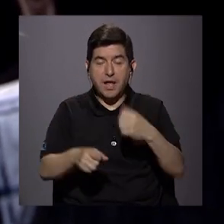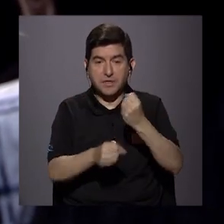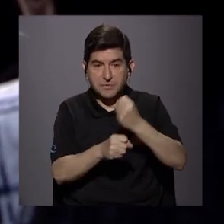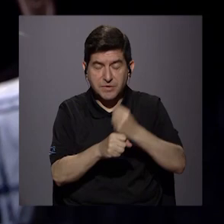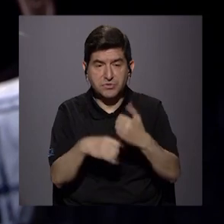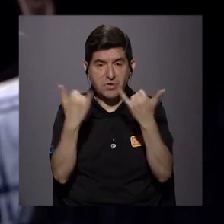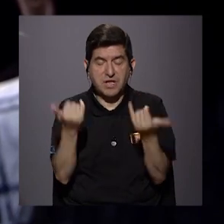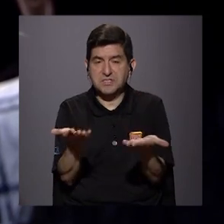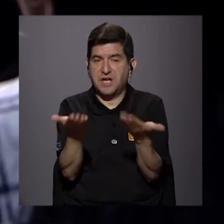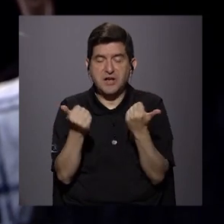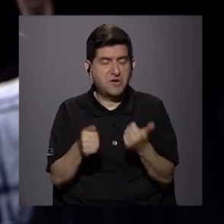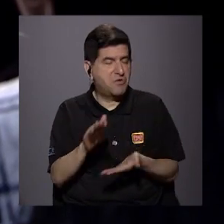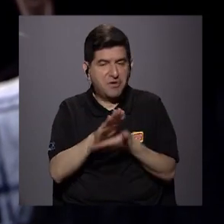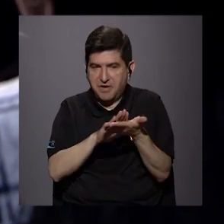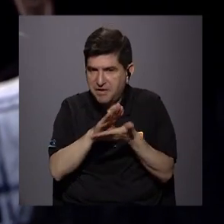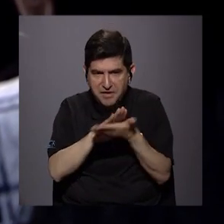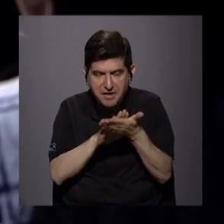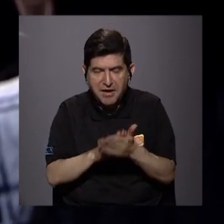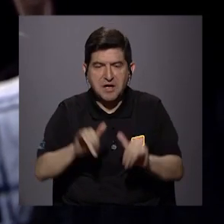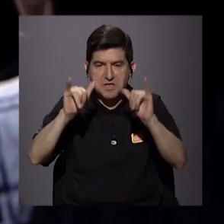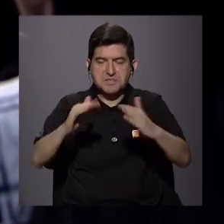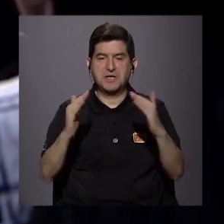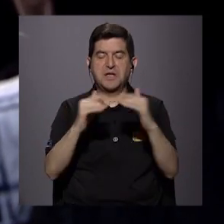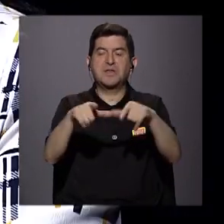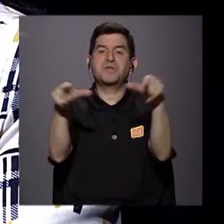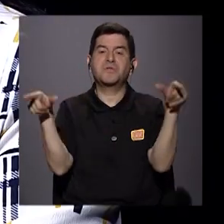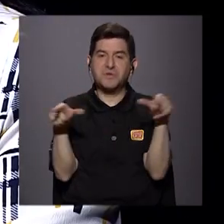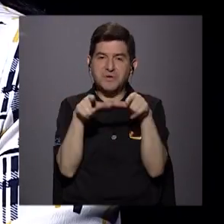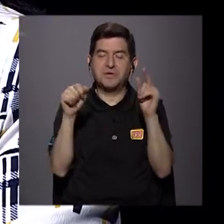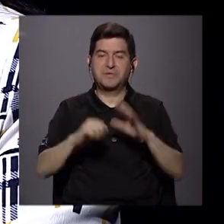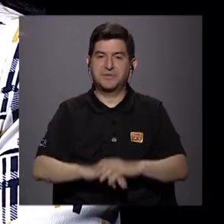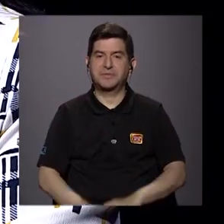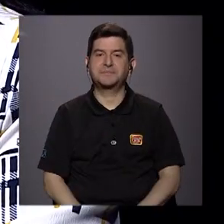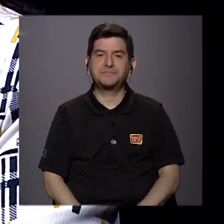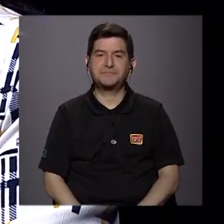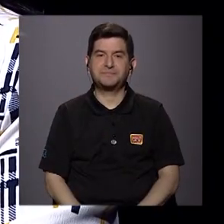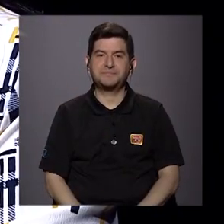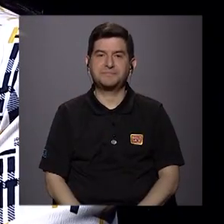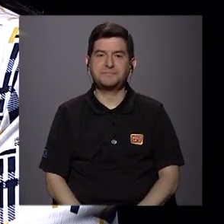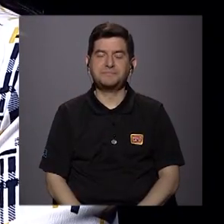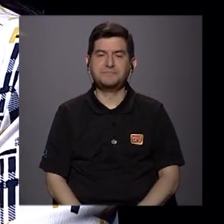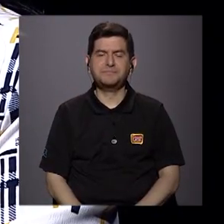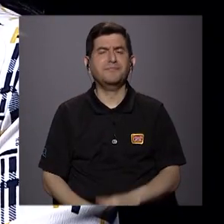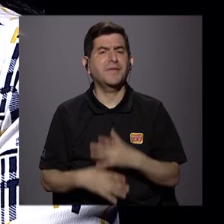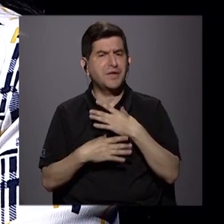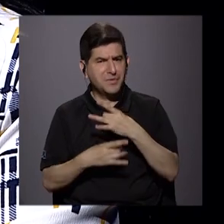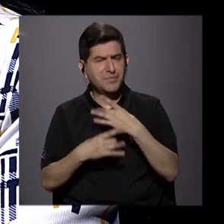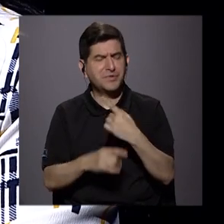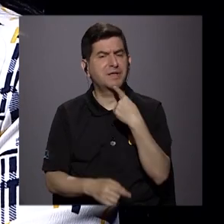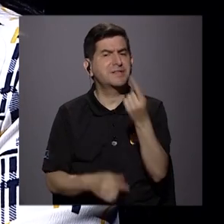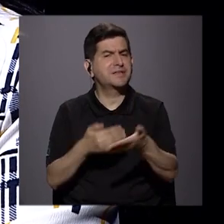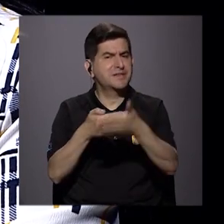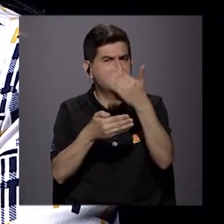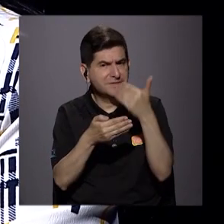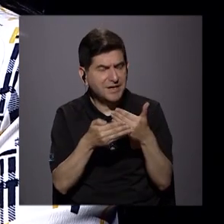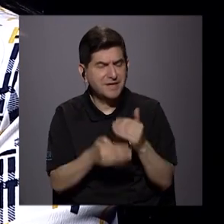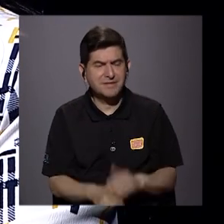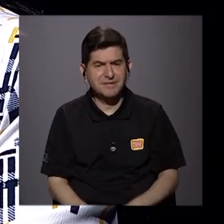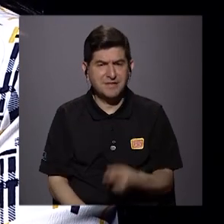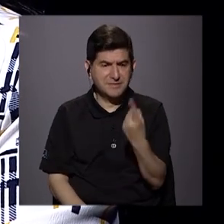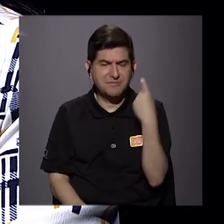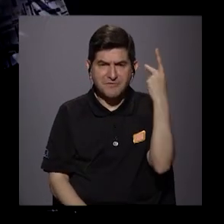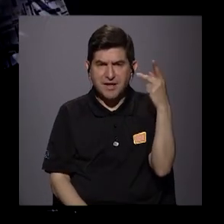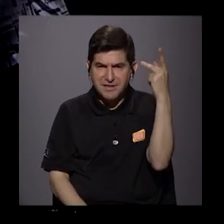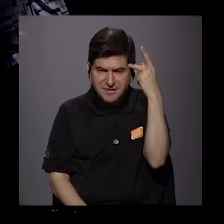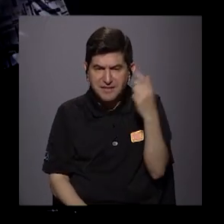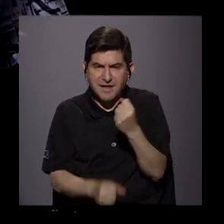trabaja ya no quería moverse, entonces se quedó viviendo en esas zonas. Vea que curioso, porque usted comentaba ahora como la falta de